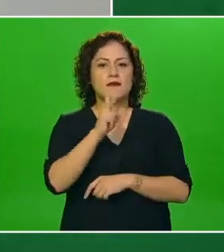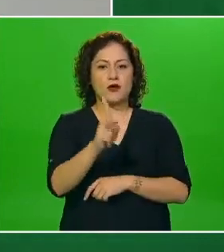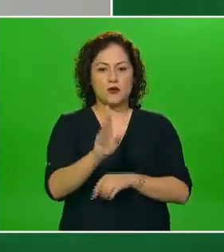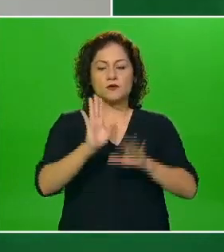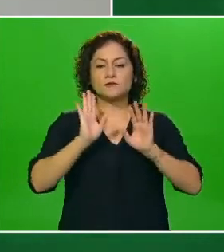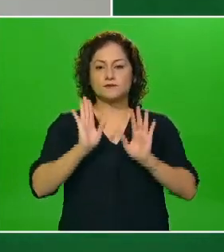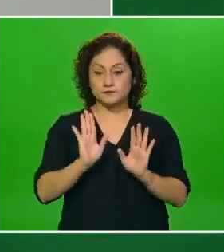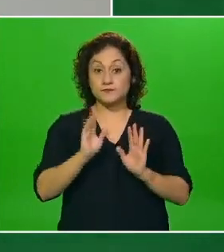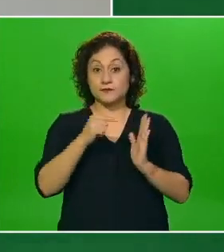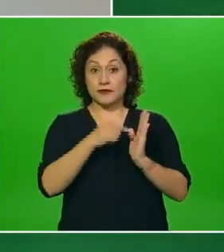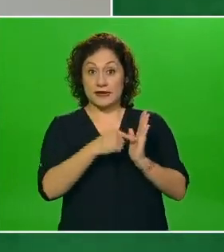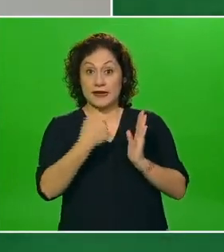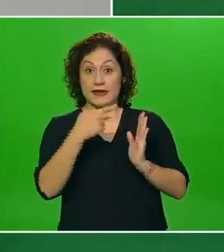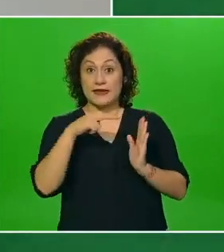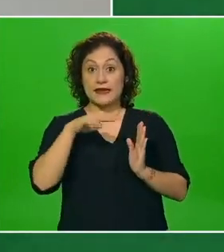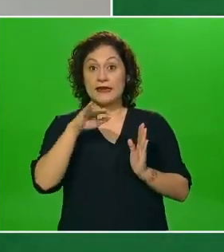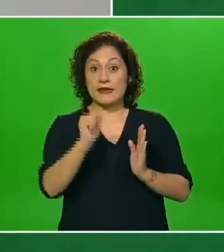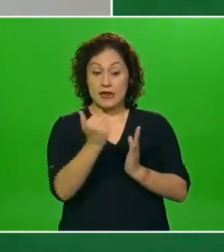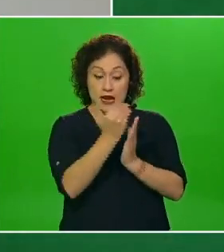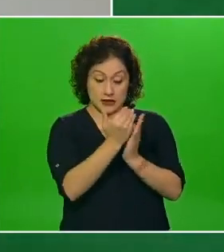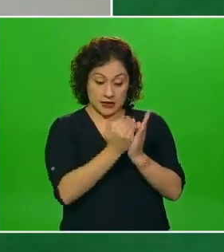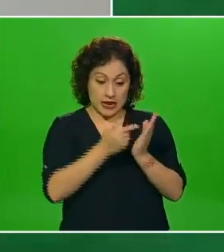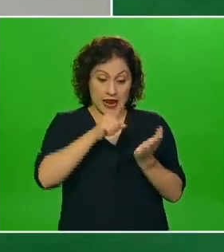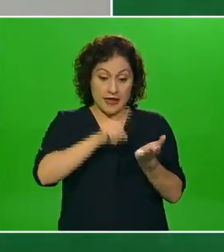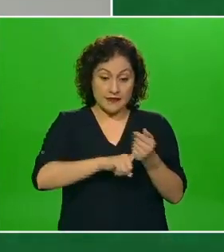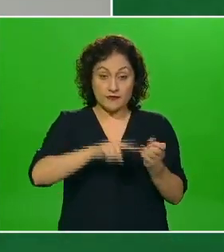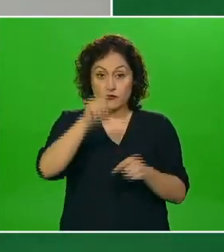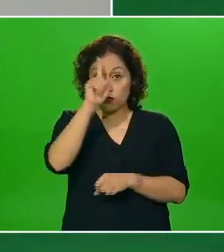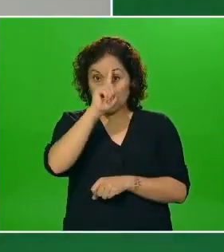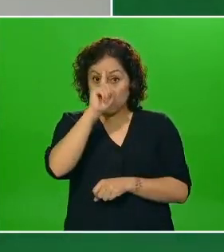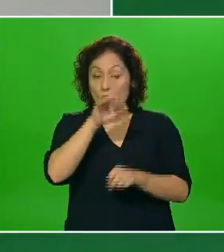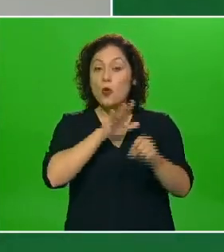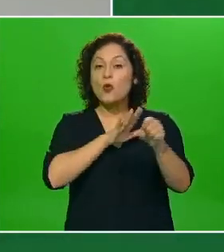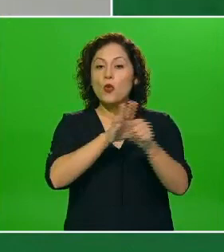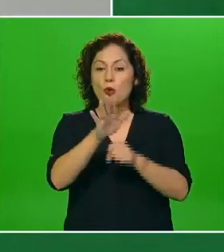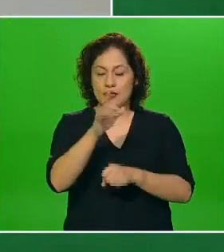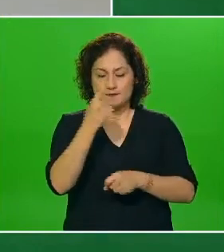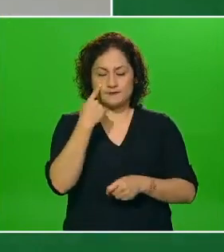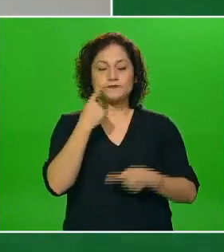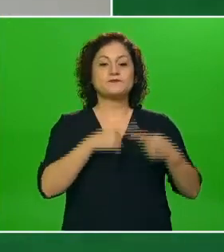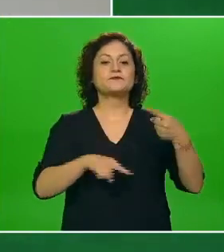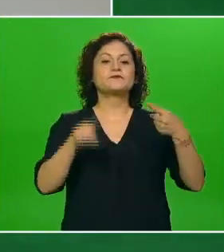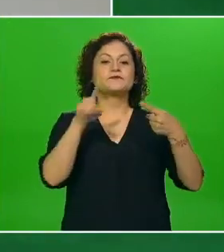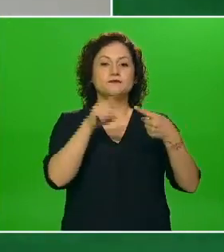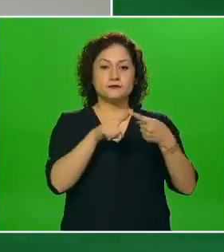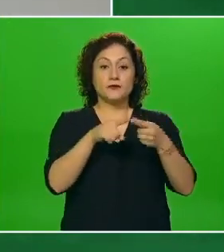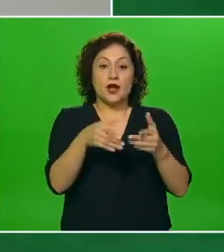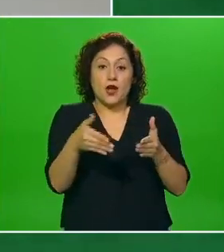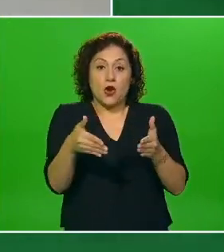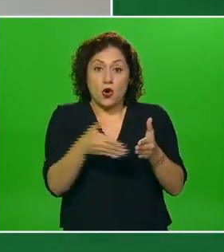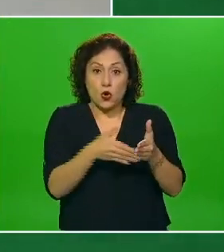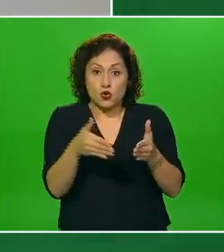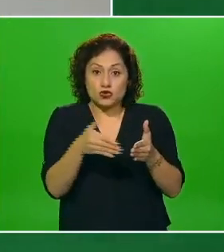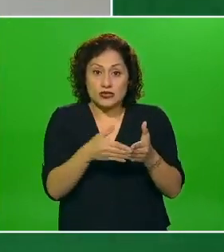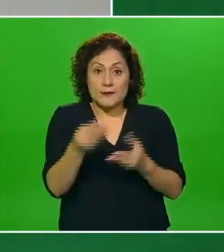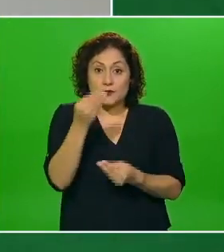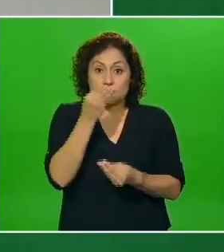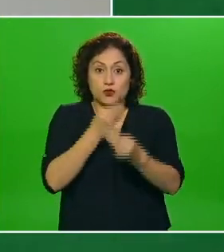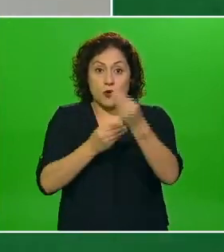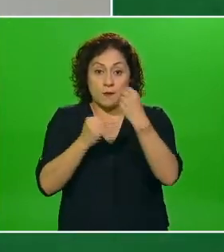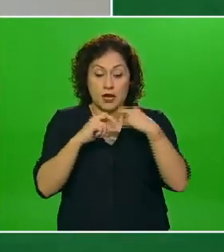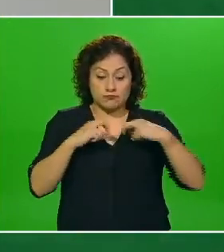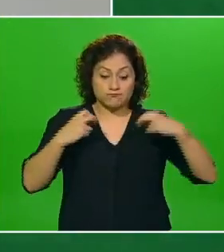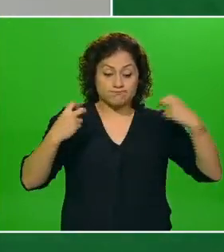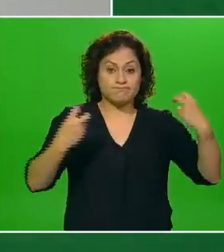que ya les mencioné la primera se centra en que cocinemos y comemos todos en familia esto porque